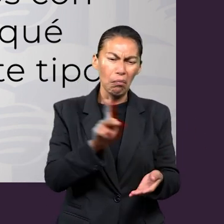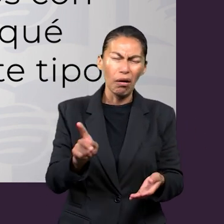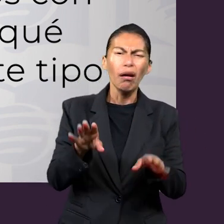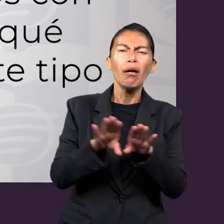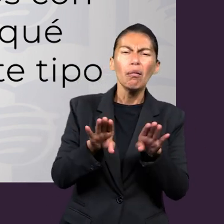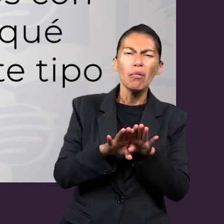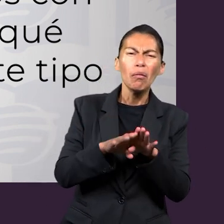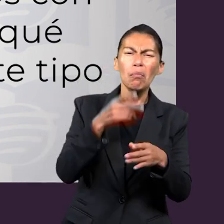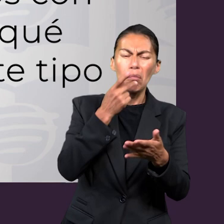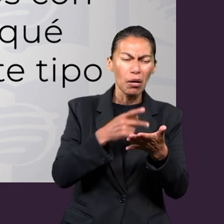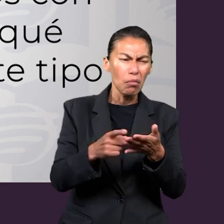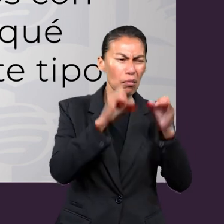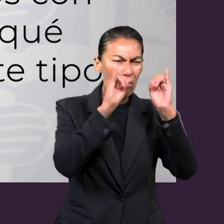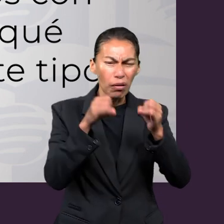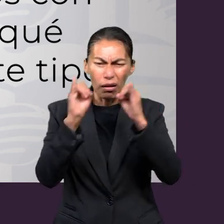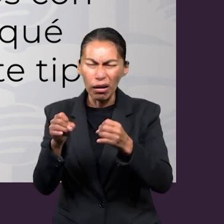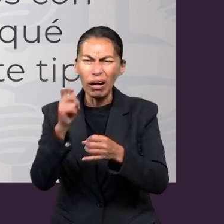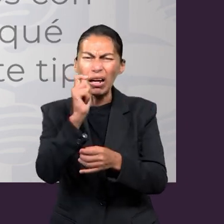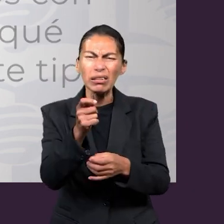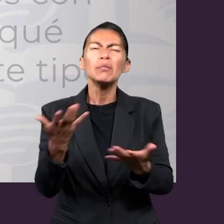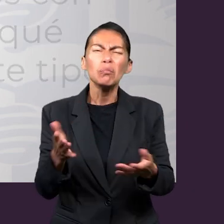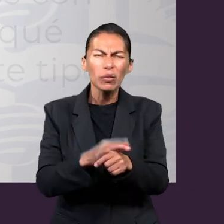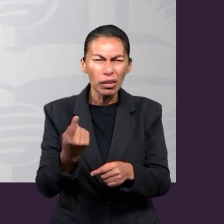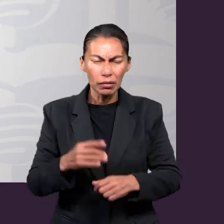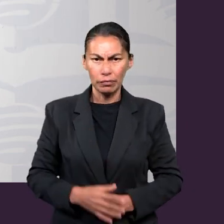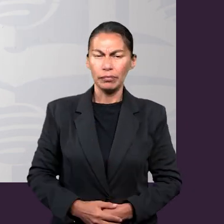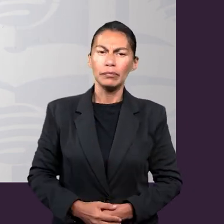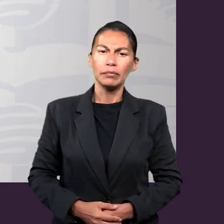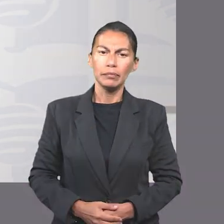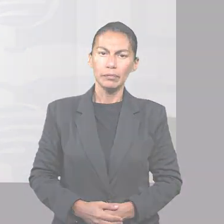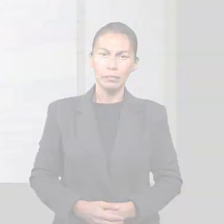cree que Pablo utiliza este tipo de imágenes?